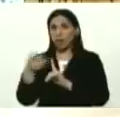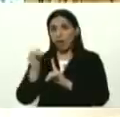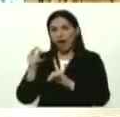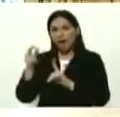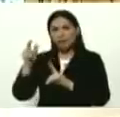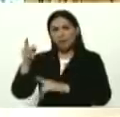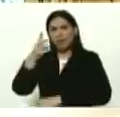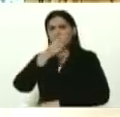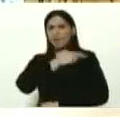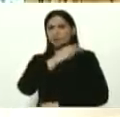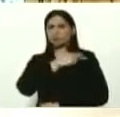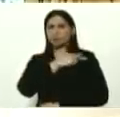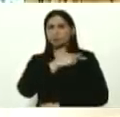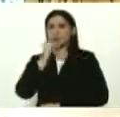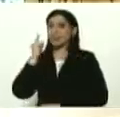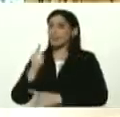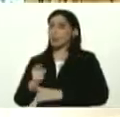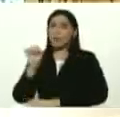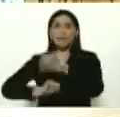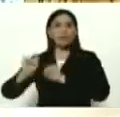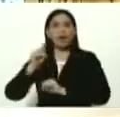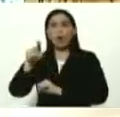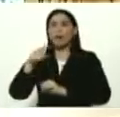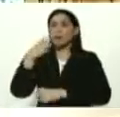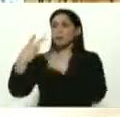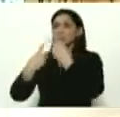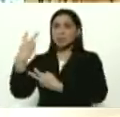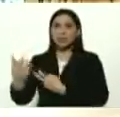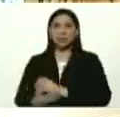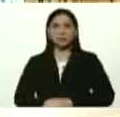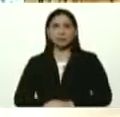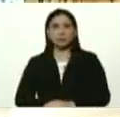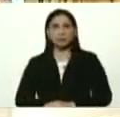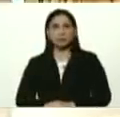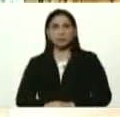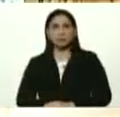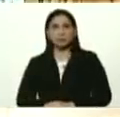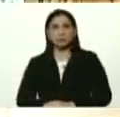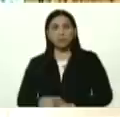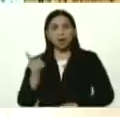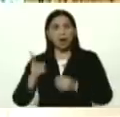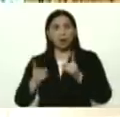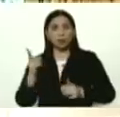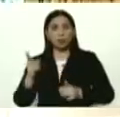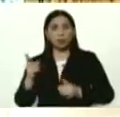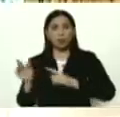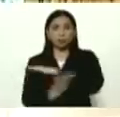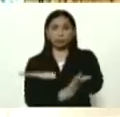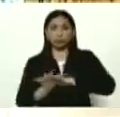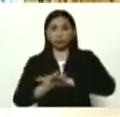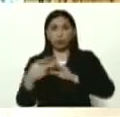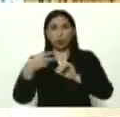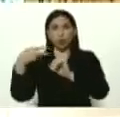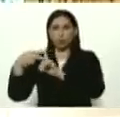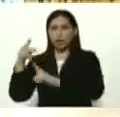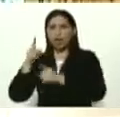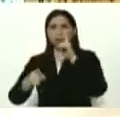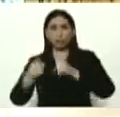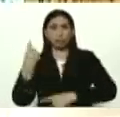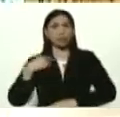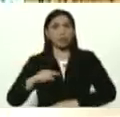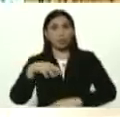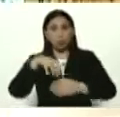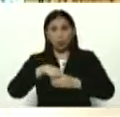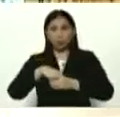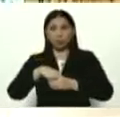un jefe que debió haber evitado esas visitas. En algunos pases también, en algunos hoteles donde tenemos. En